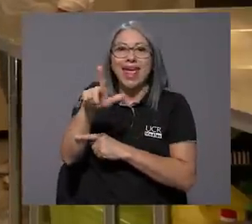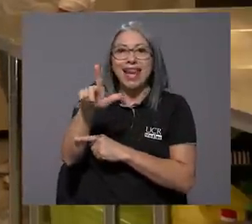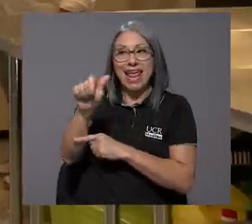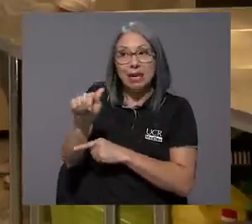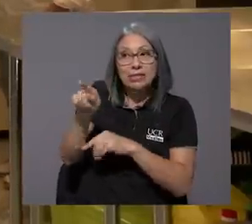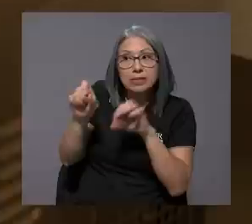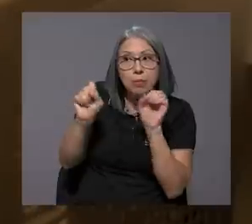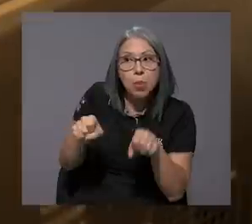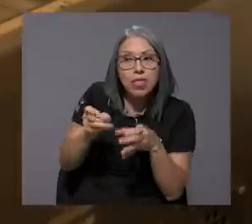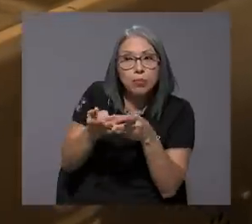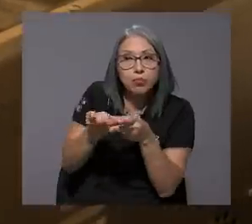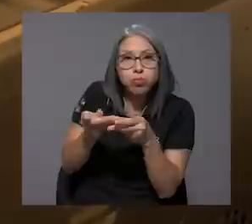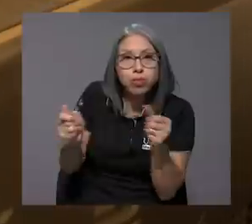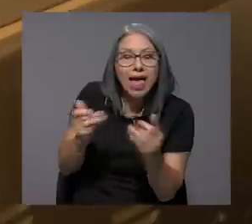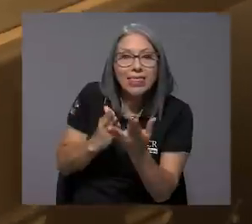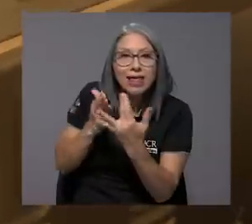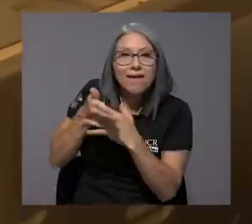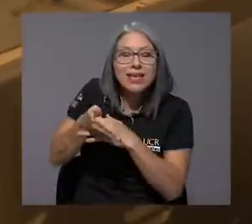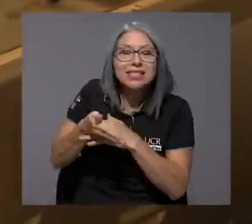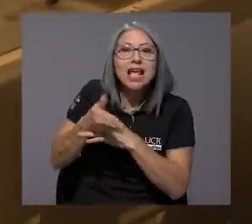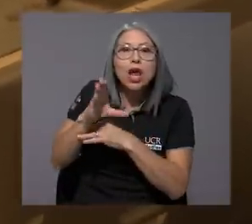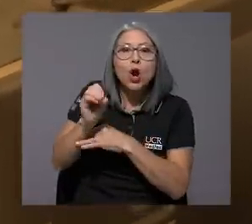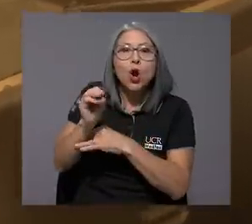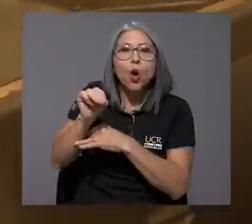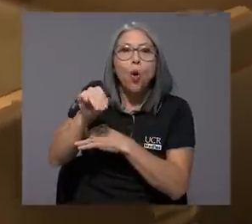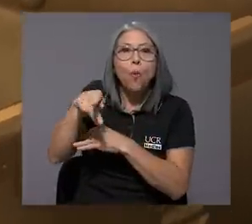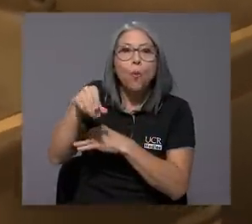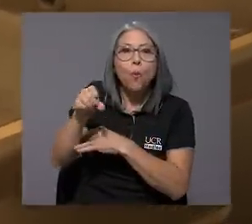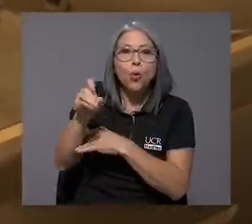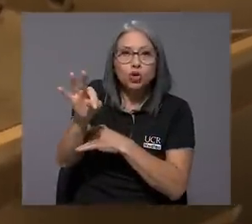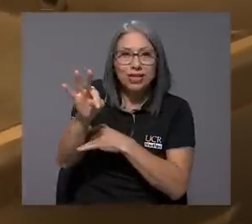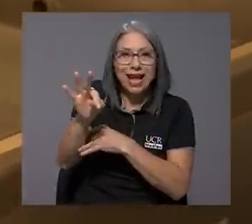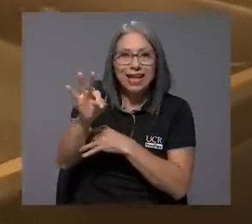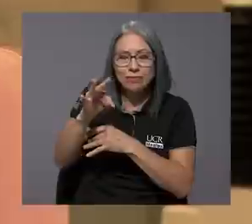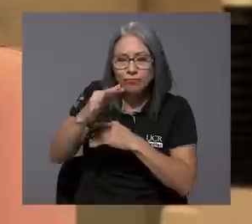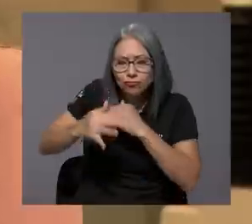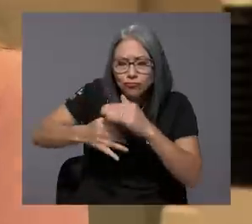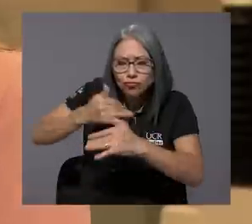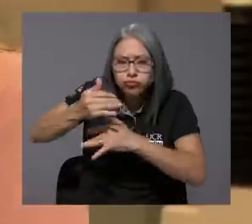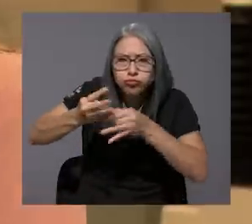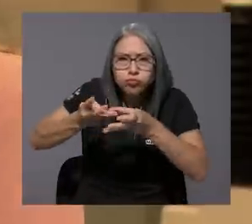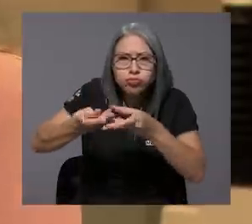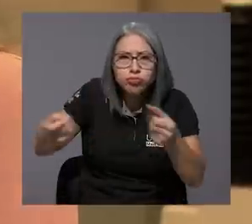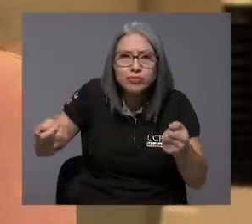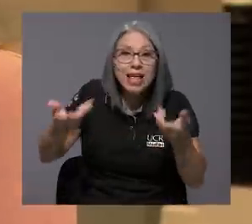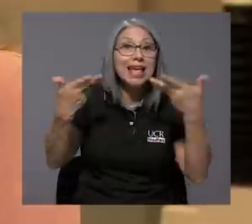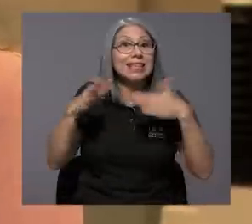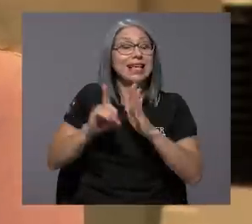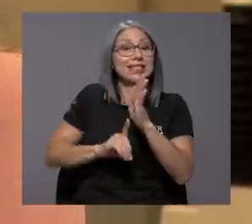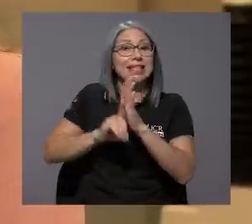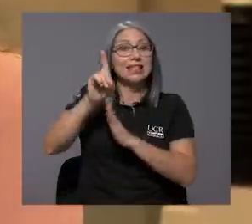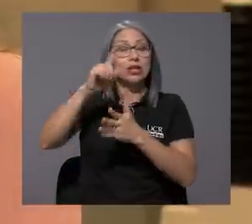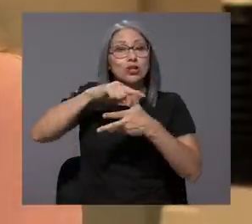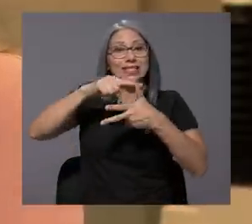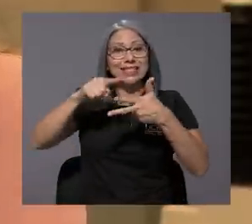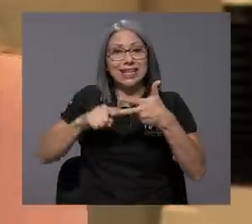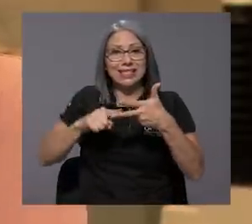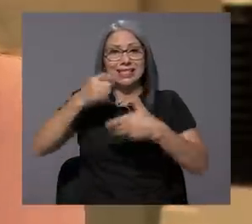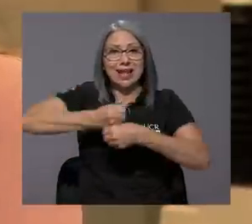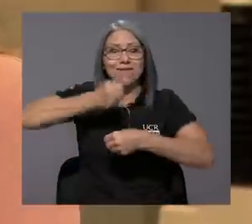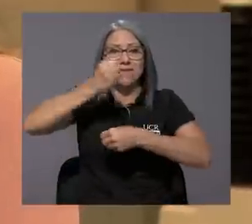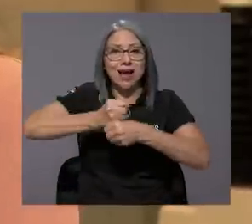descomponerse mediante el compostaje. Se han desarrollado tres trabajos finales de